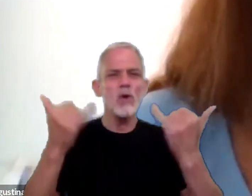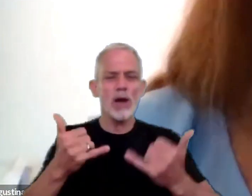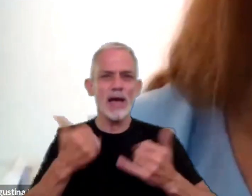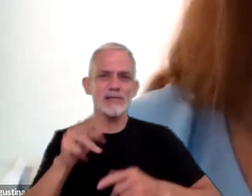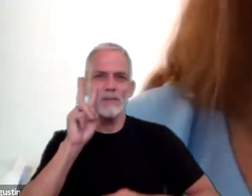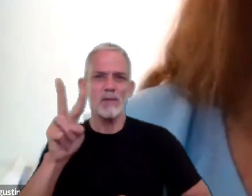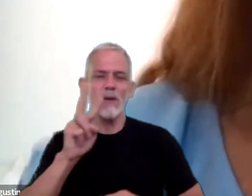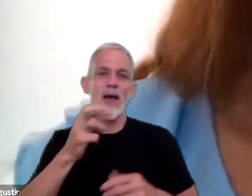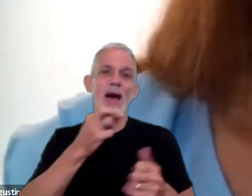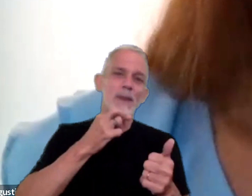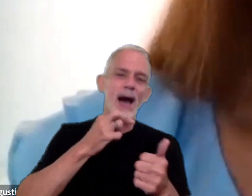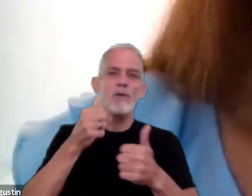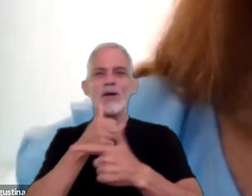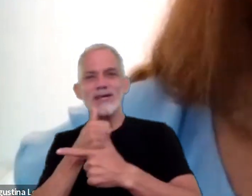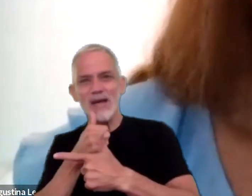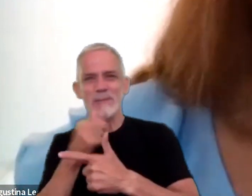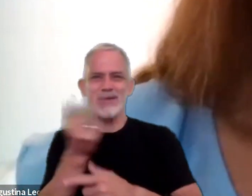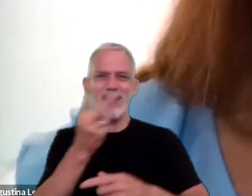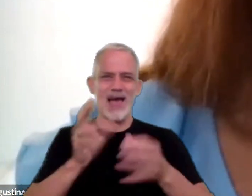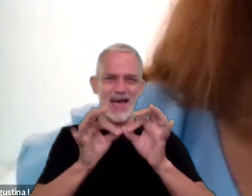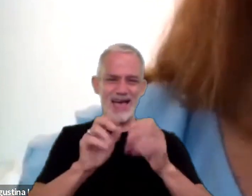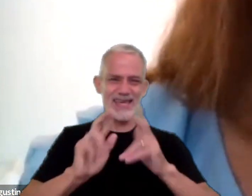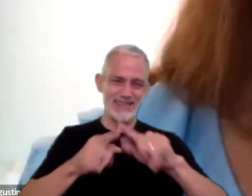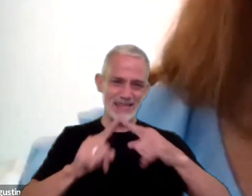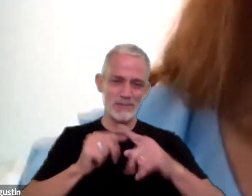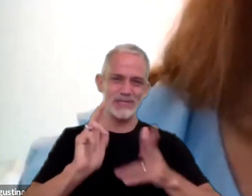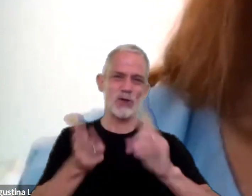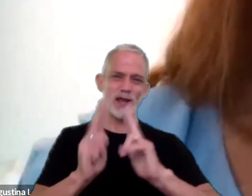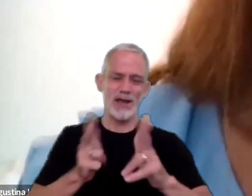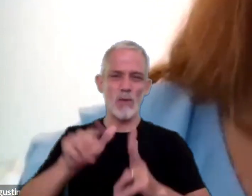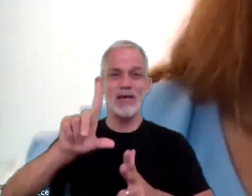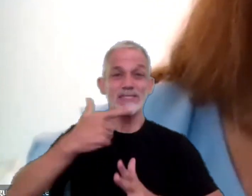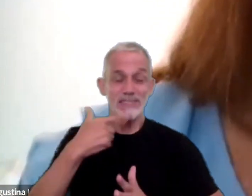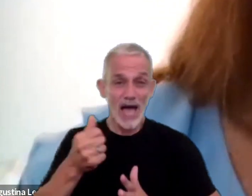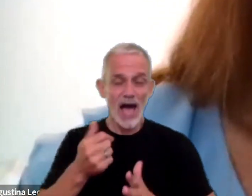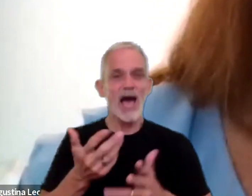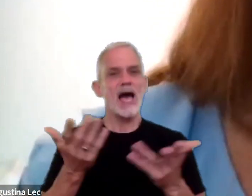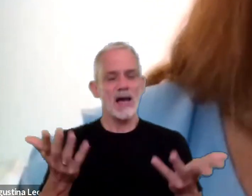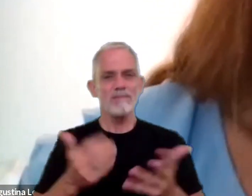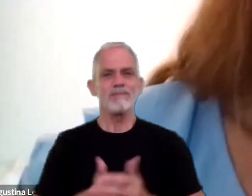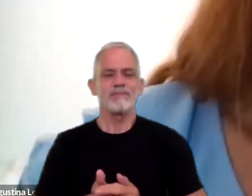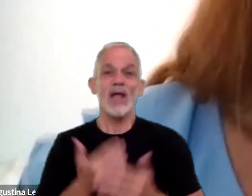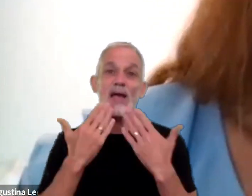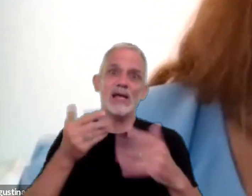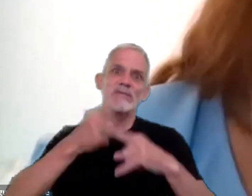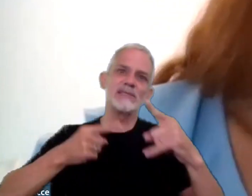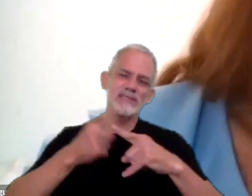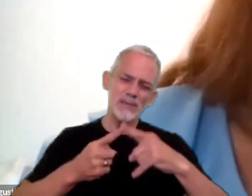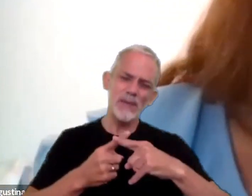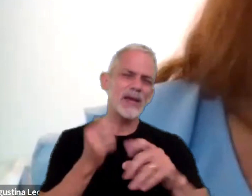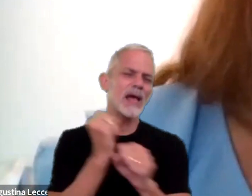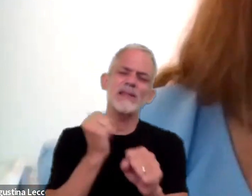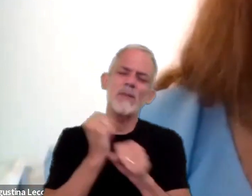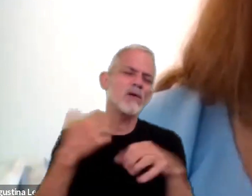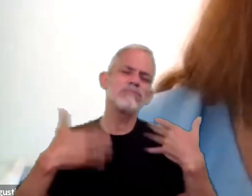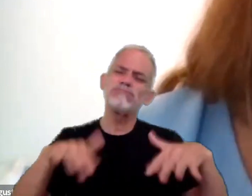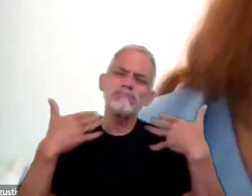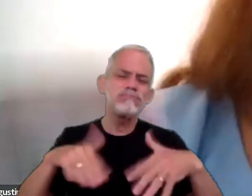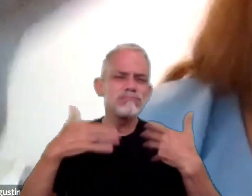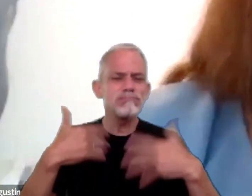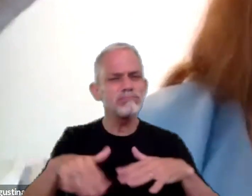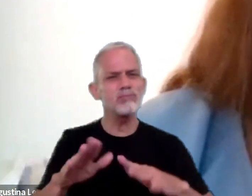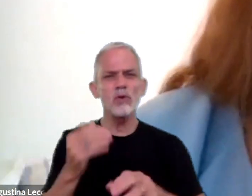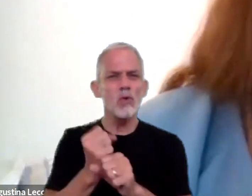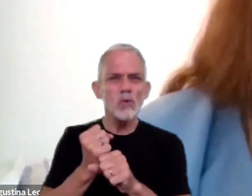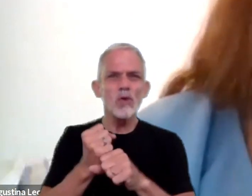a Pablo y a Yami a cargo de Lengua de Señas. Jimena hace también un trabajo maravilloso, quizás nosotros